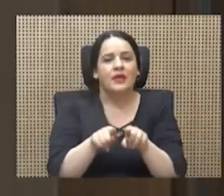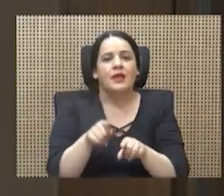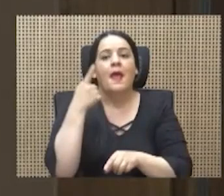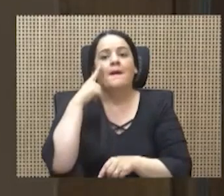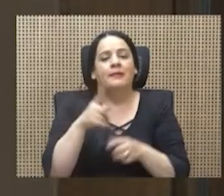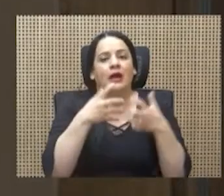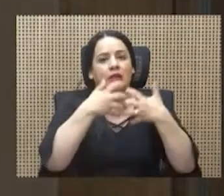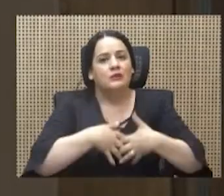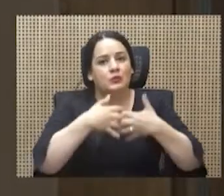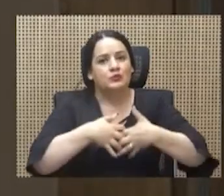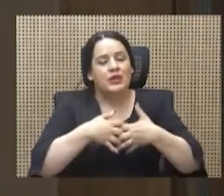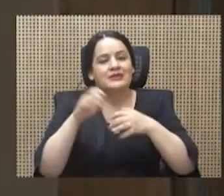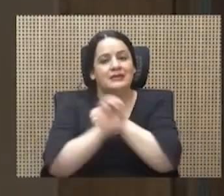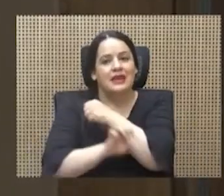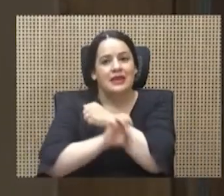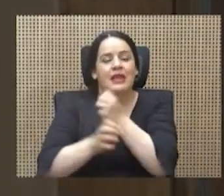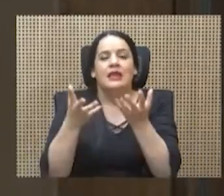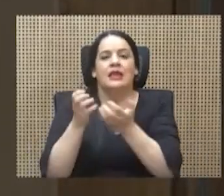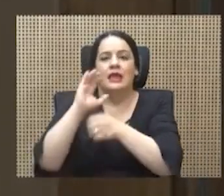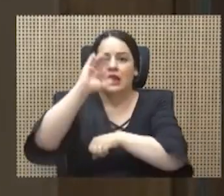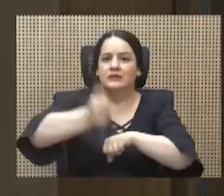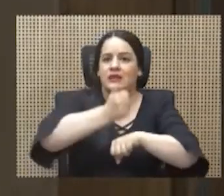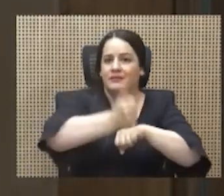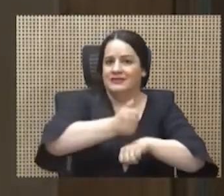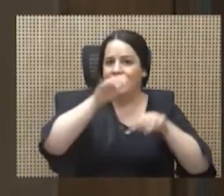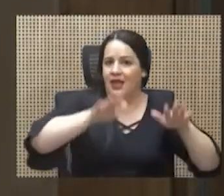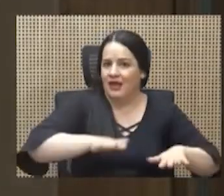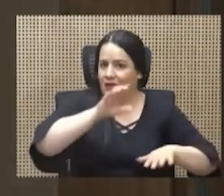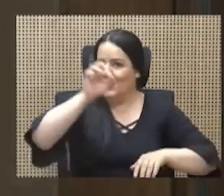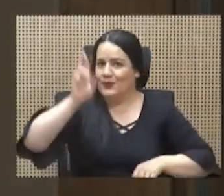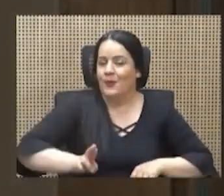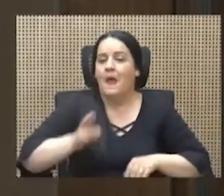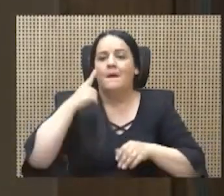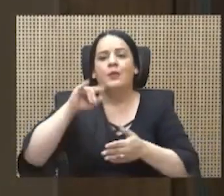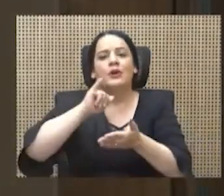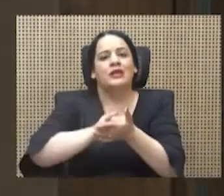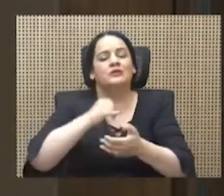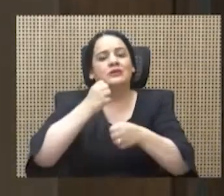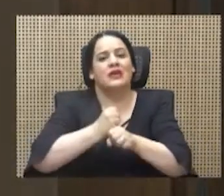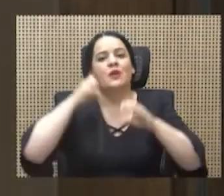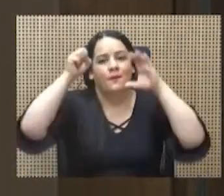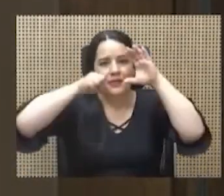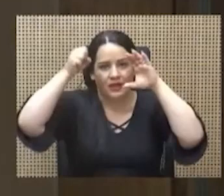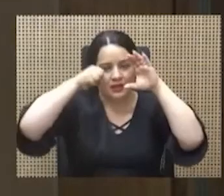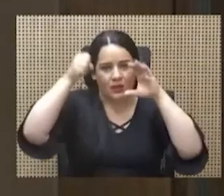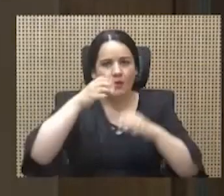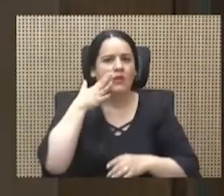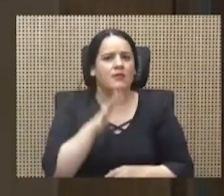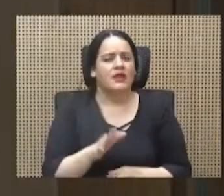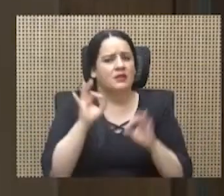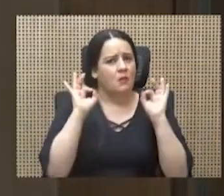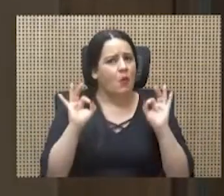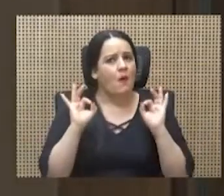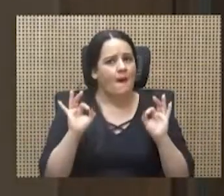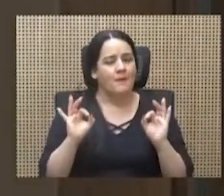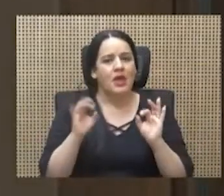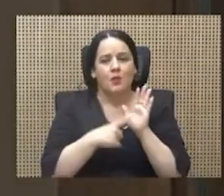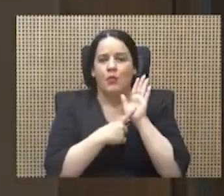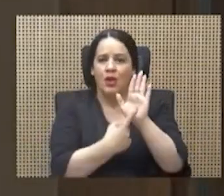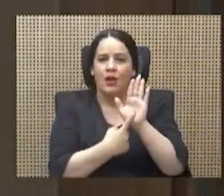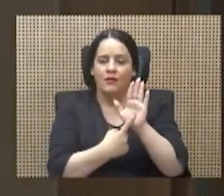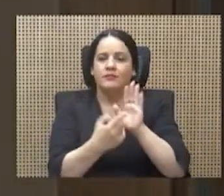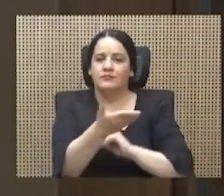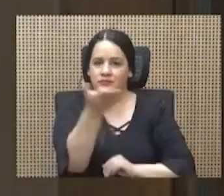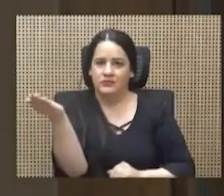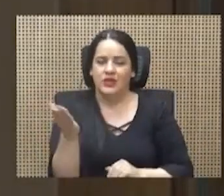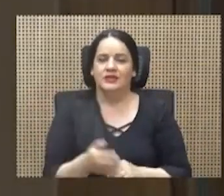las industrias extranjeras que quieren establecerse aquí. Y por eso elaboraron este video que me parece muy ilustrativo y que me voy a permitir compartir con ustedes.